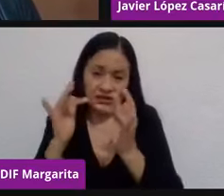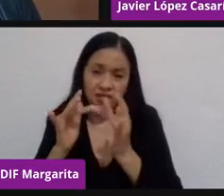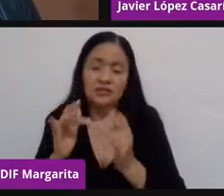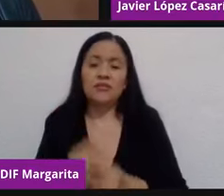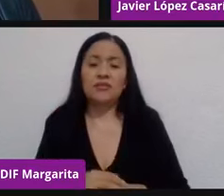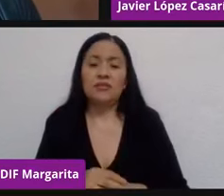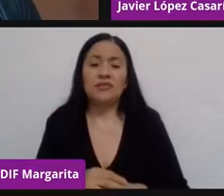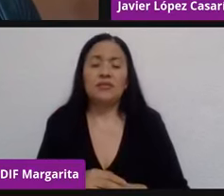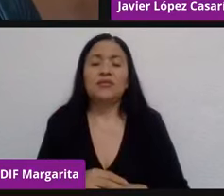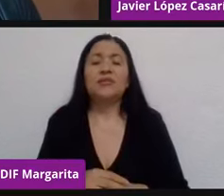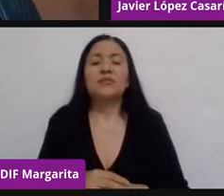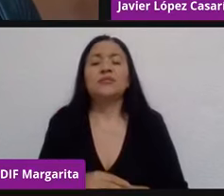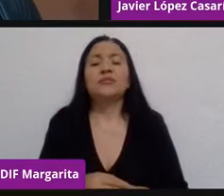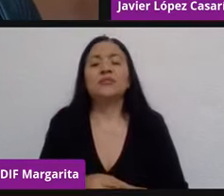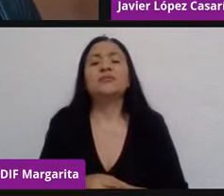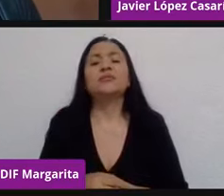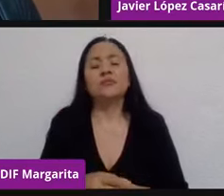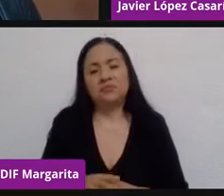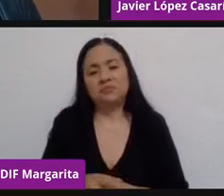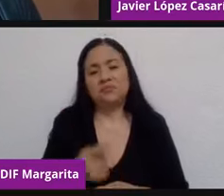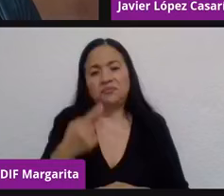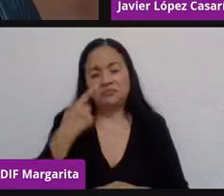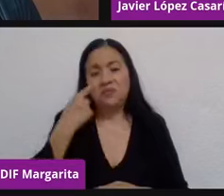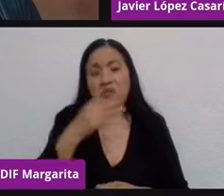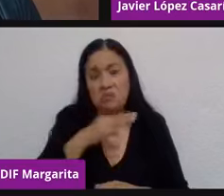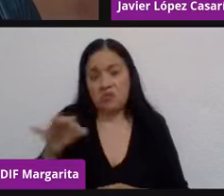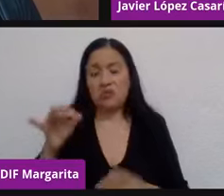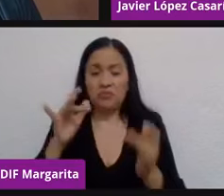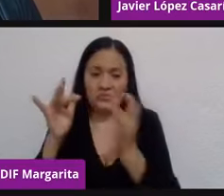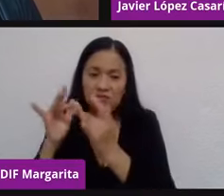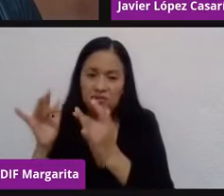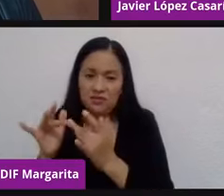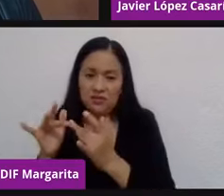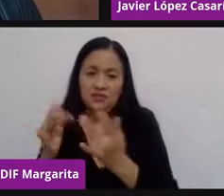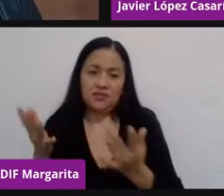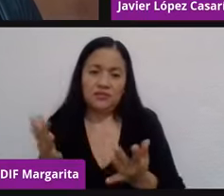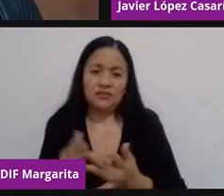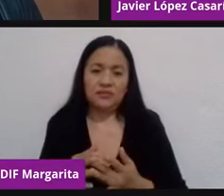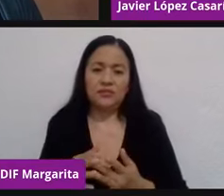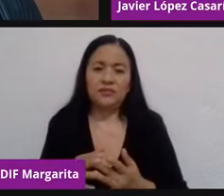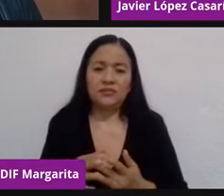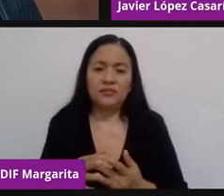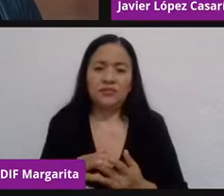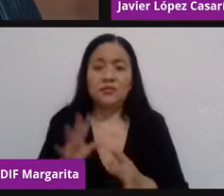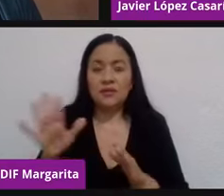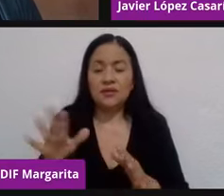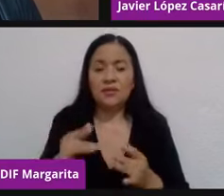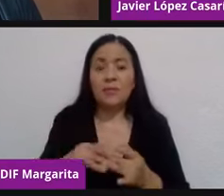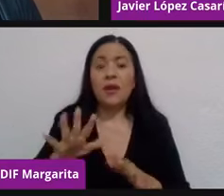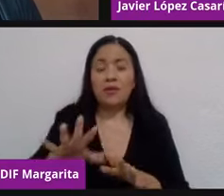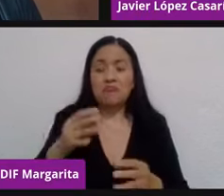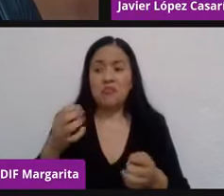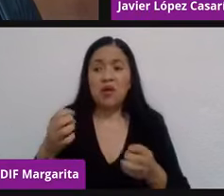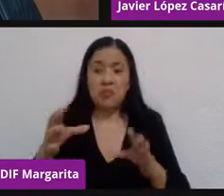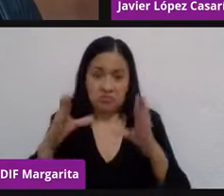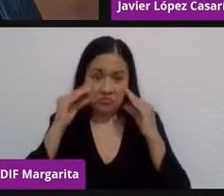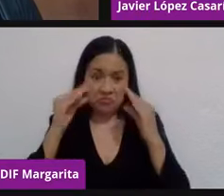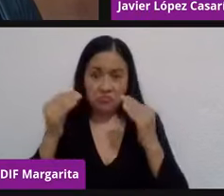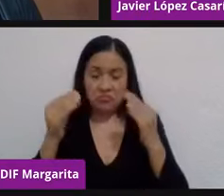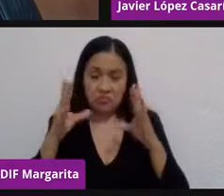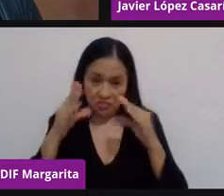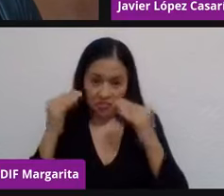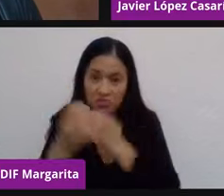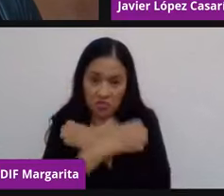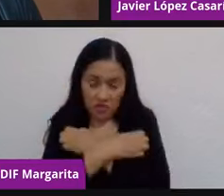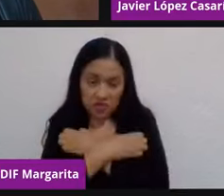tendríamos que entender, que atender, que es la conectividad. Y esta conectividad no solamente me va a dar acceso a educación, no solamente va a dar acceso